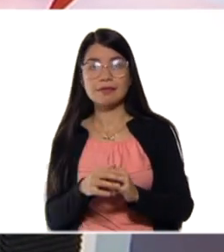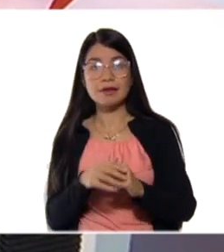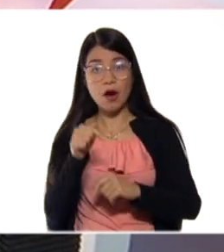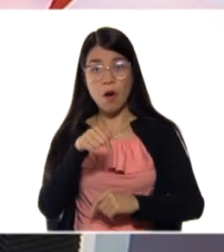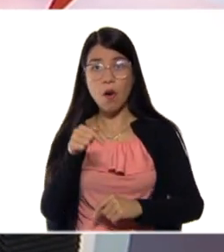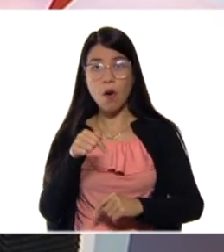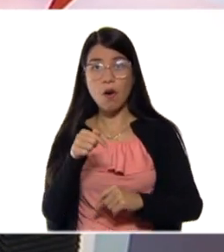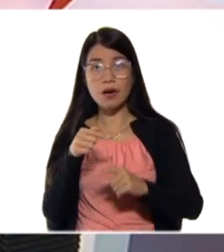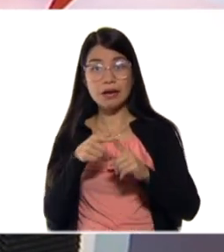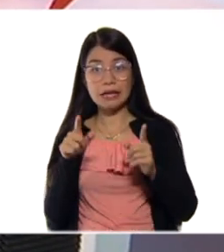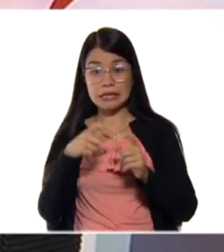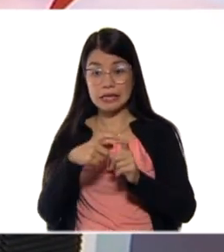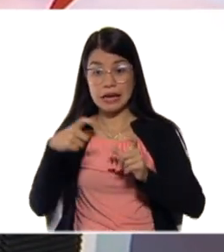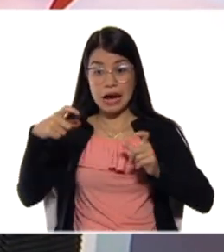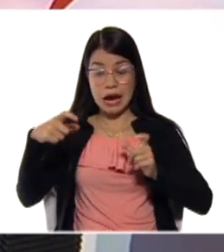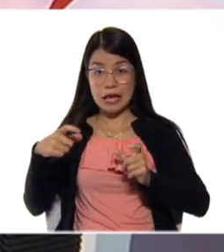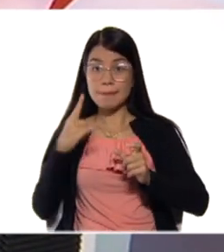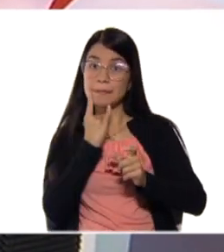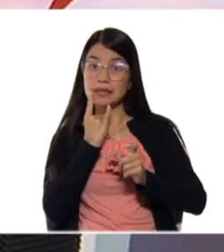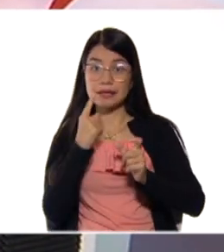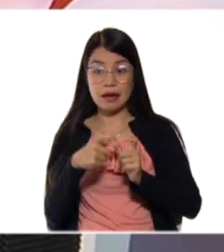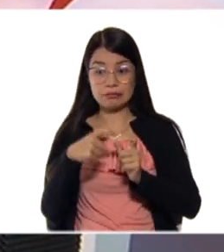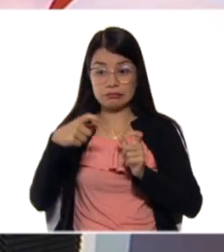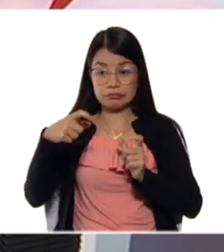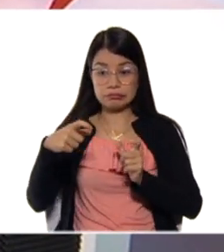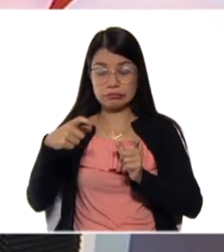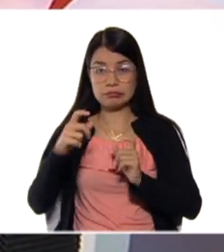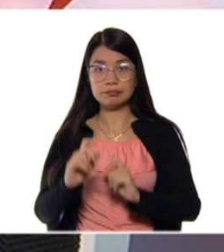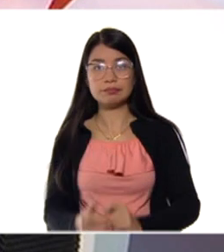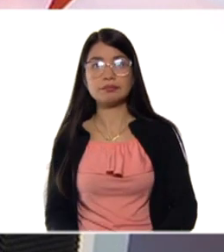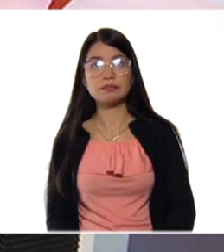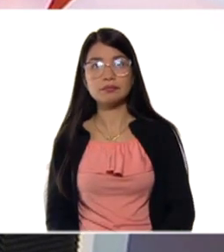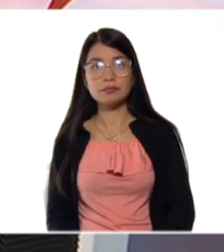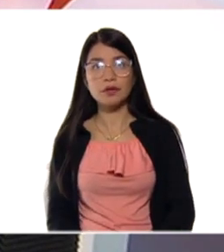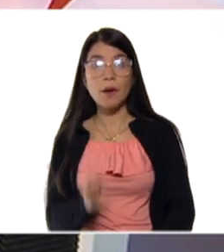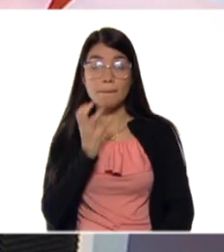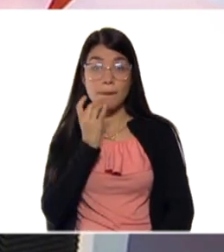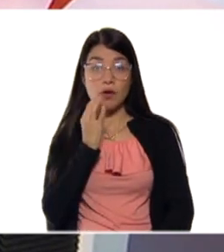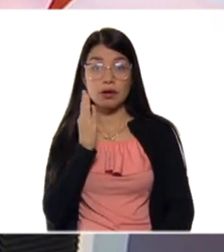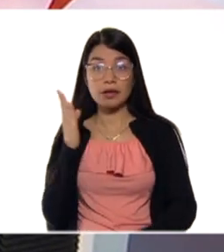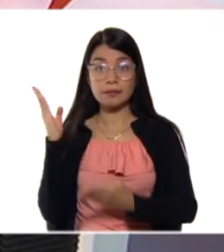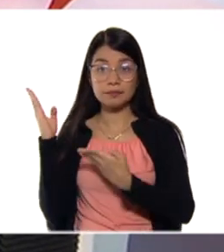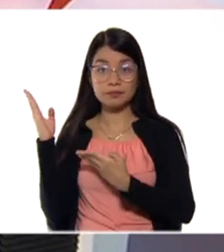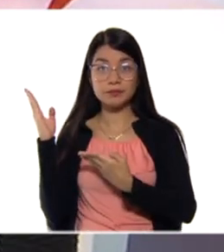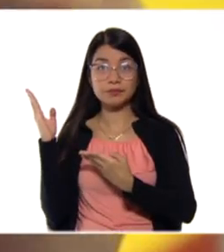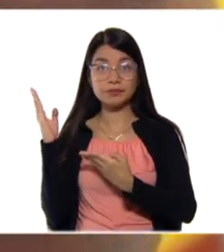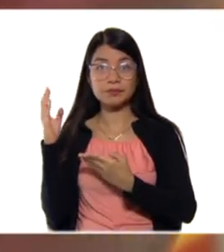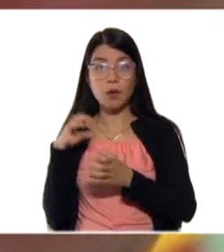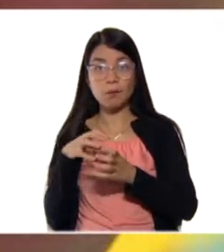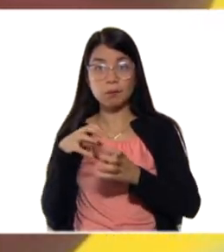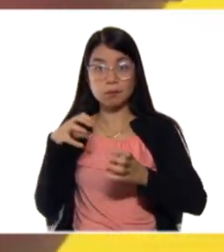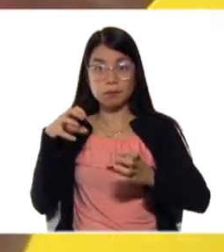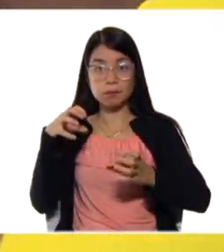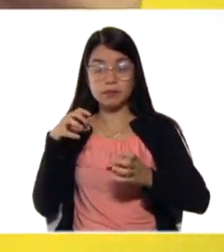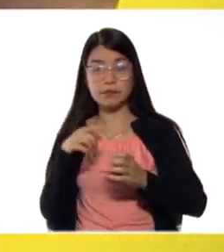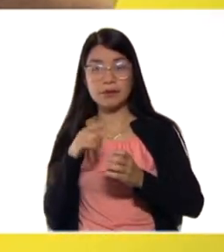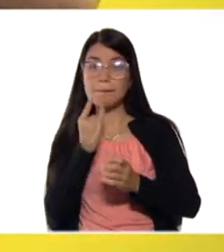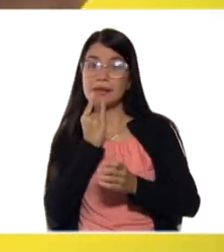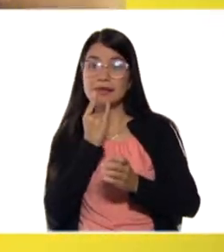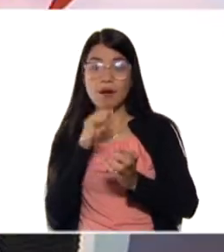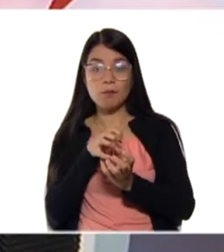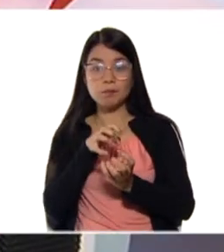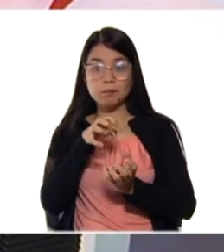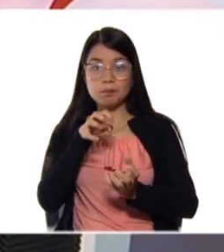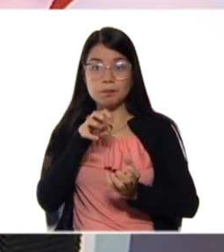son grandísimas, incluso. Aquí traje una, por ejemplo, que hasta bombada está. ¡Ay, se abombó la batería!